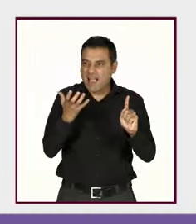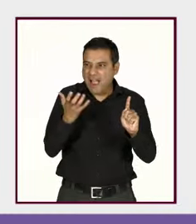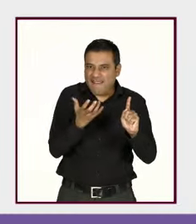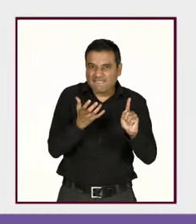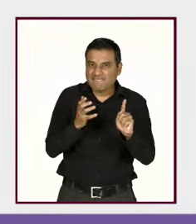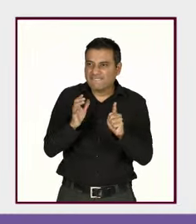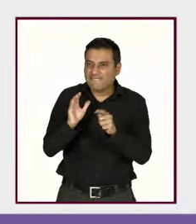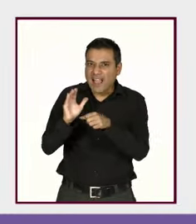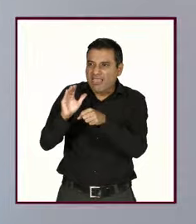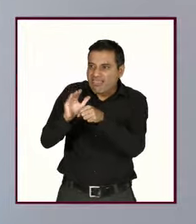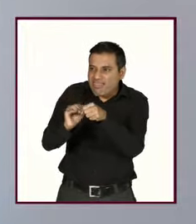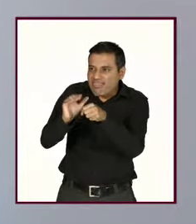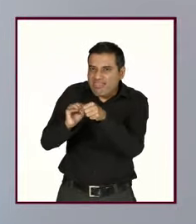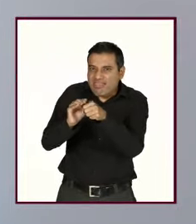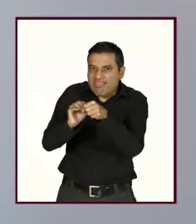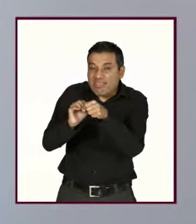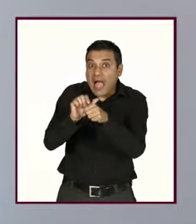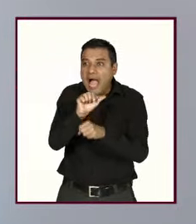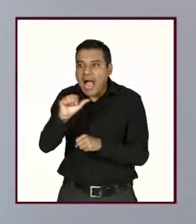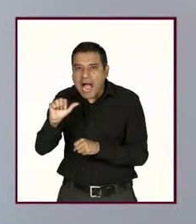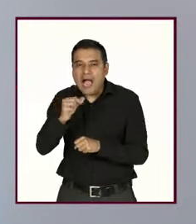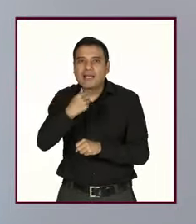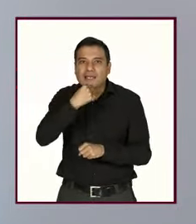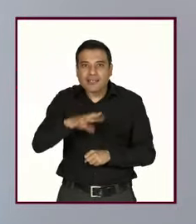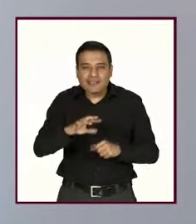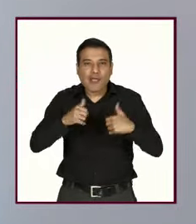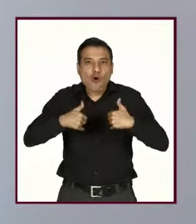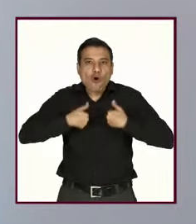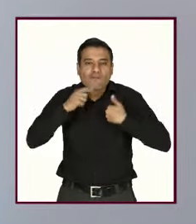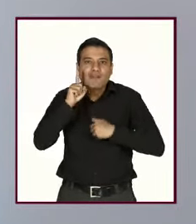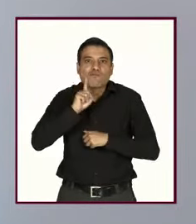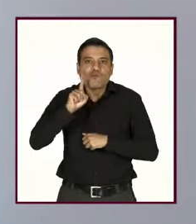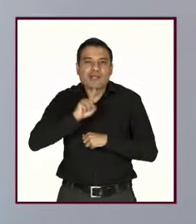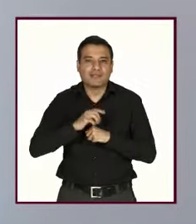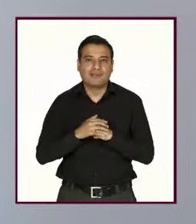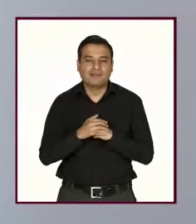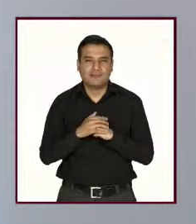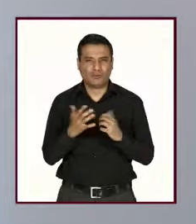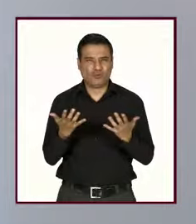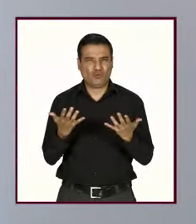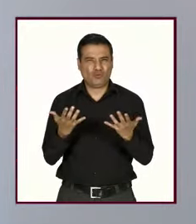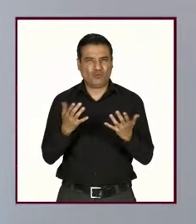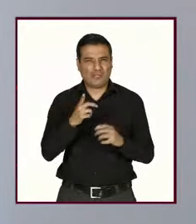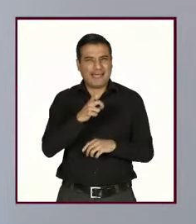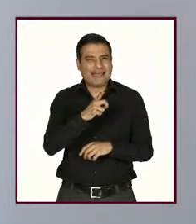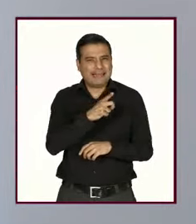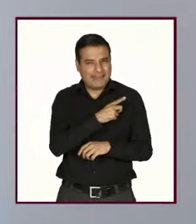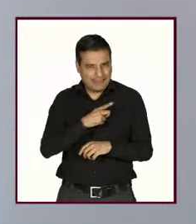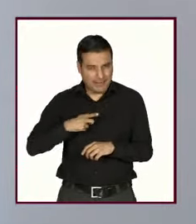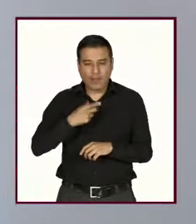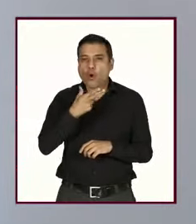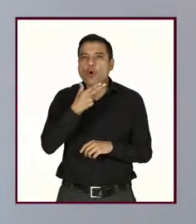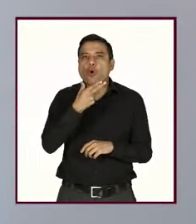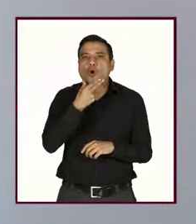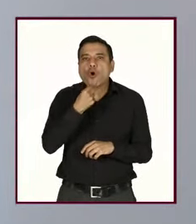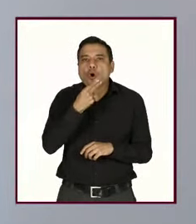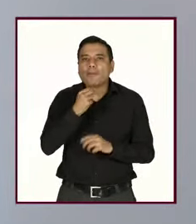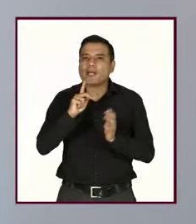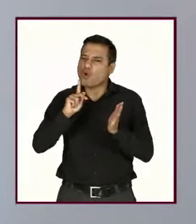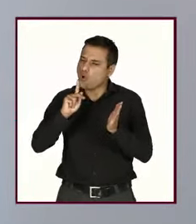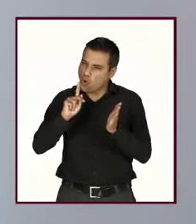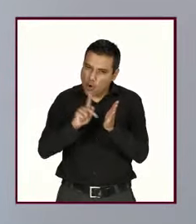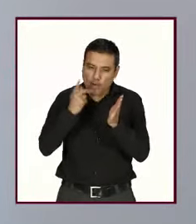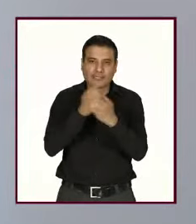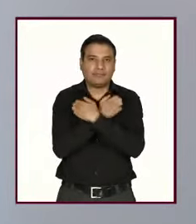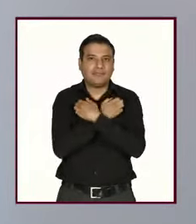acoso en contra de mujeres jóvenes. ¿A dónde voy con esto? Tenemos que reeducar a los hombres. El